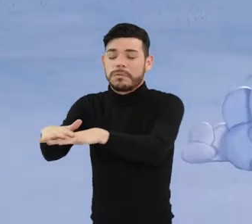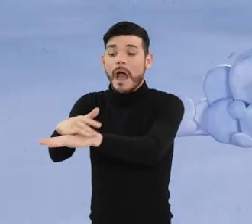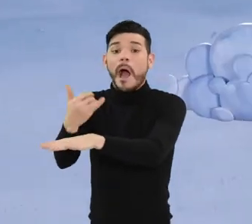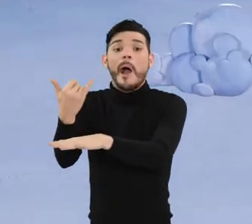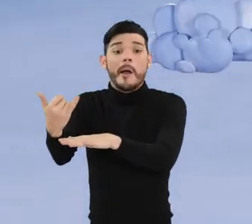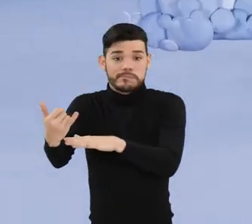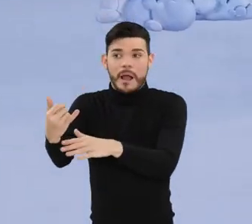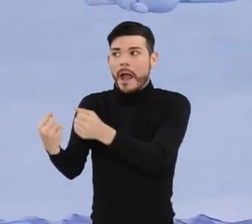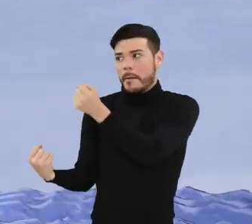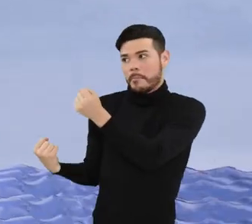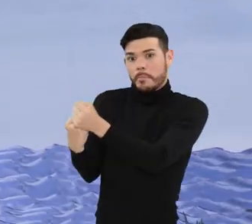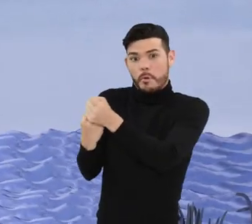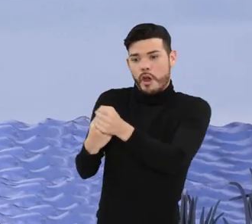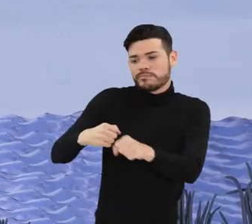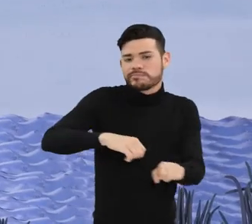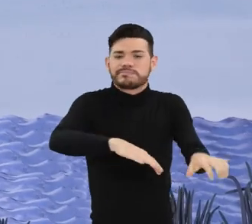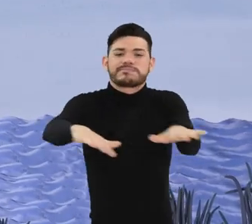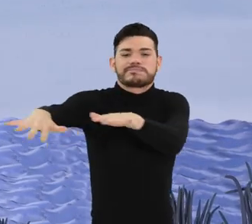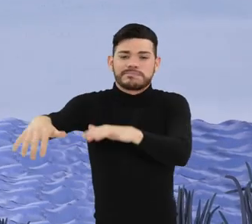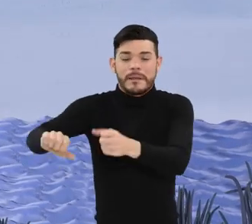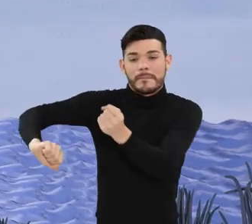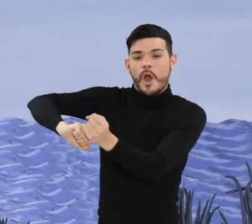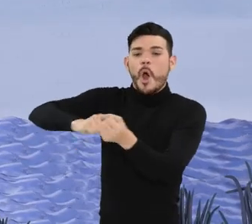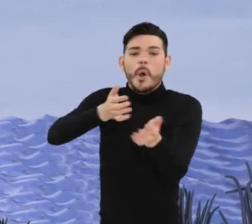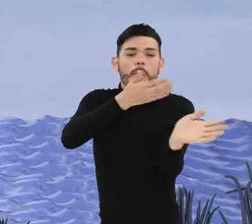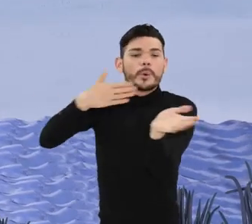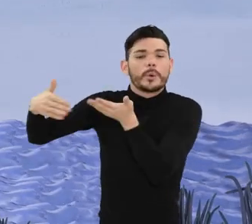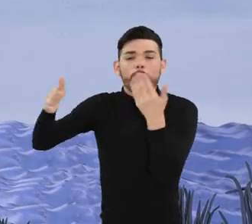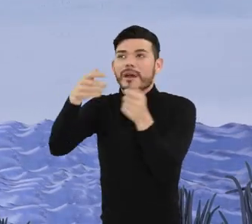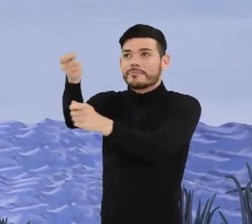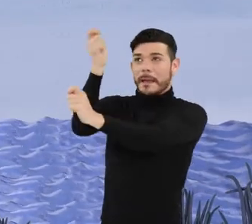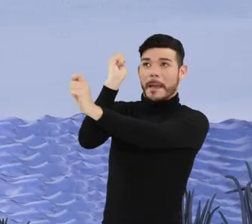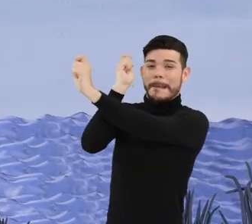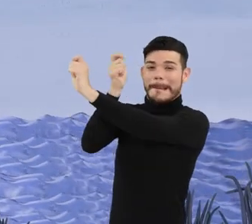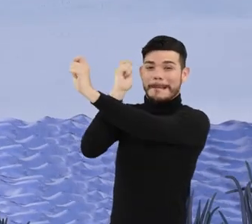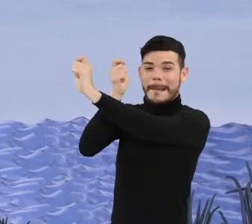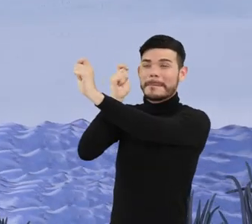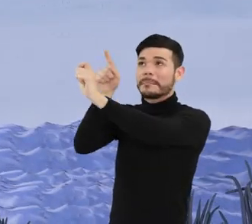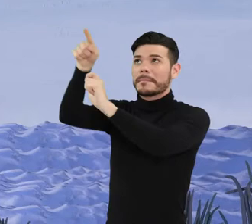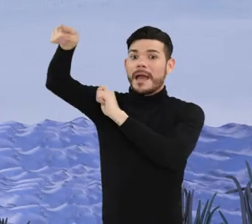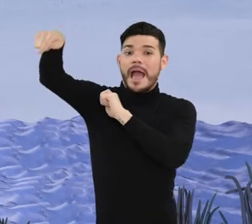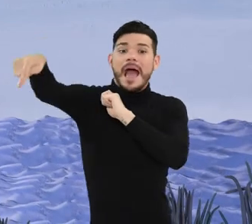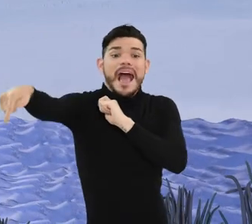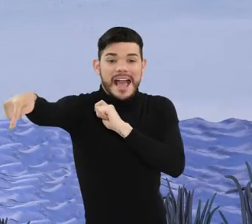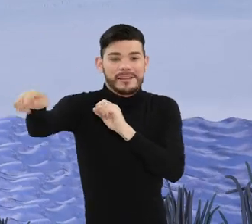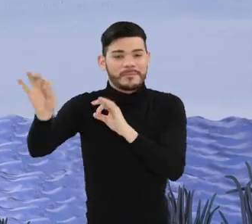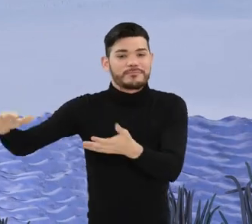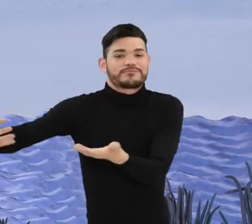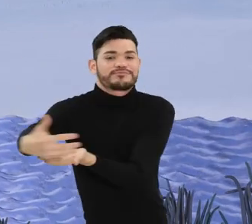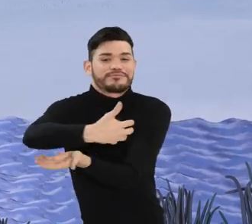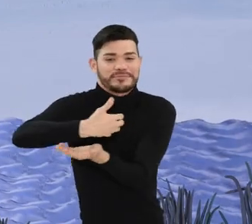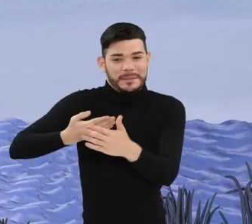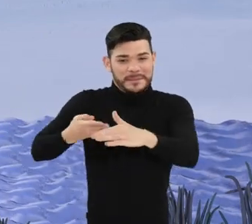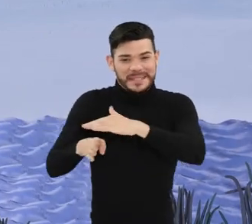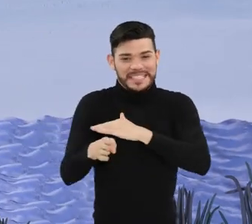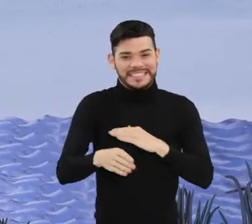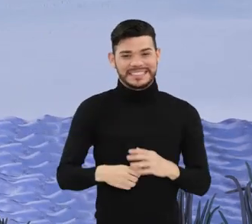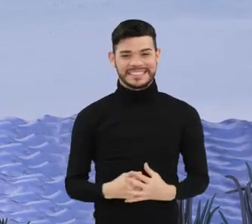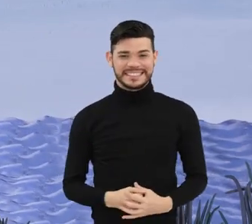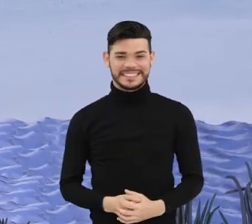algunos pescan en colaboración con el viento, atando anzuelos a una cometa para llevar el cebo a gran distancia.